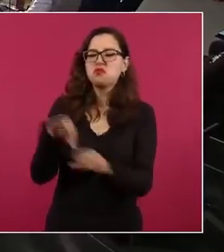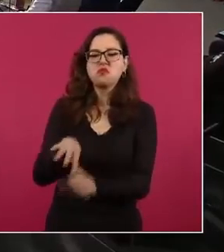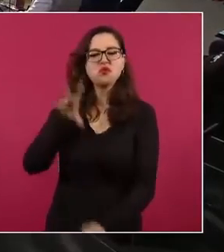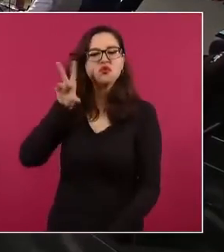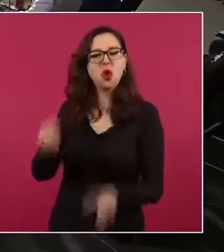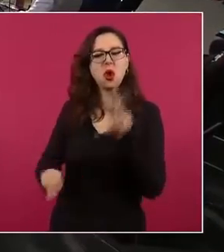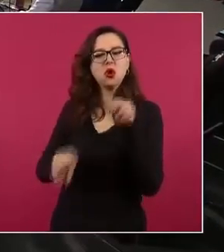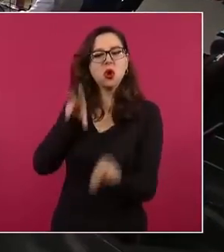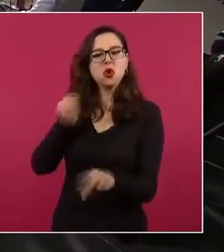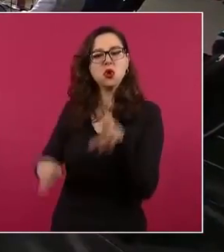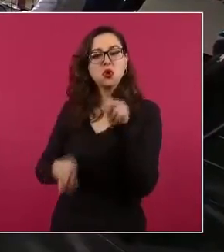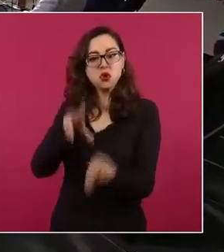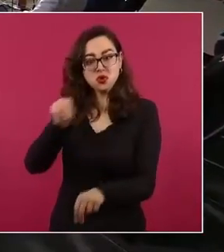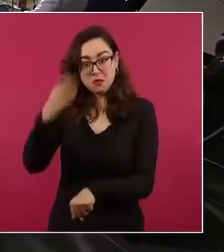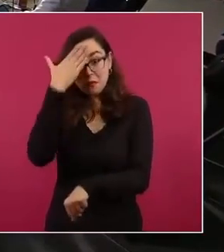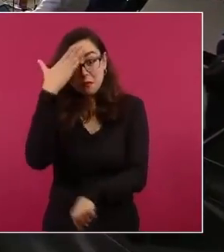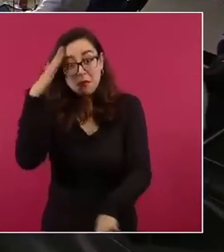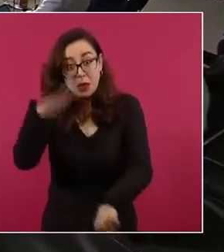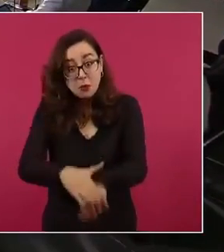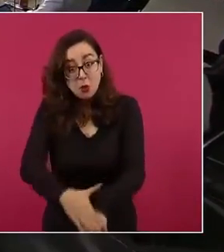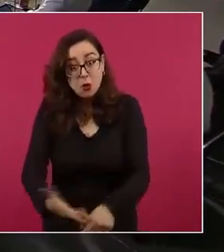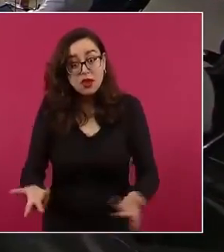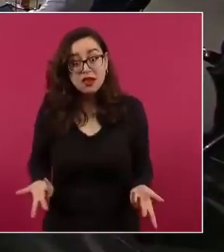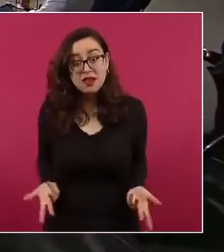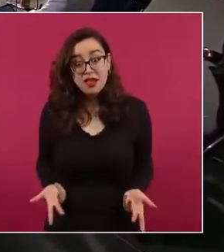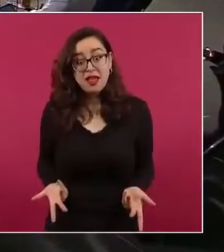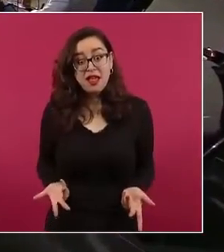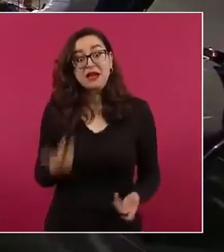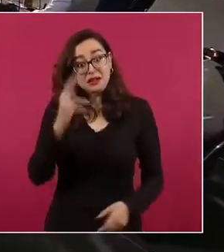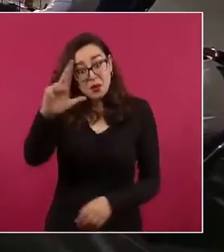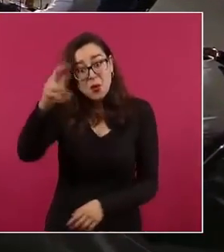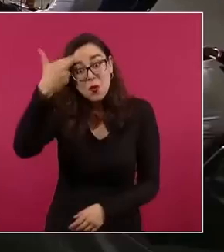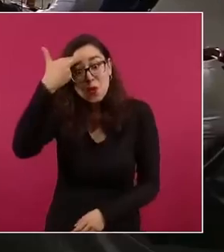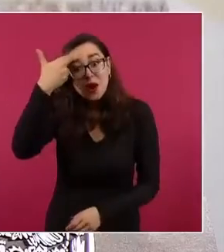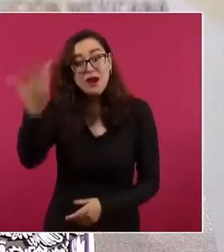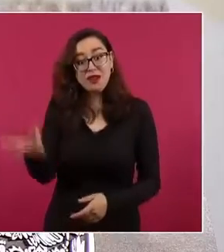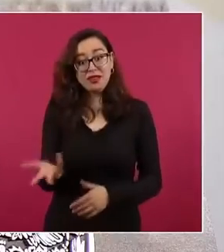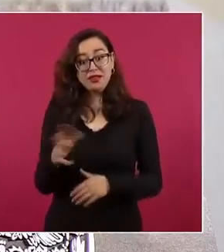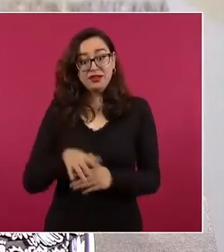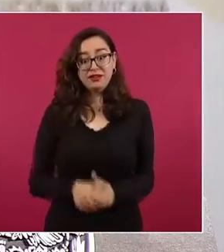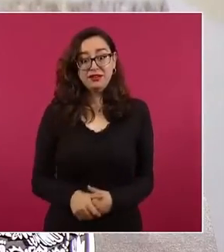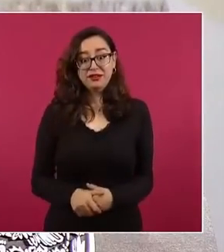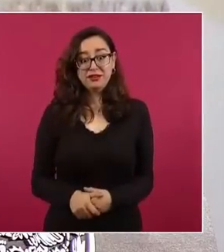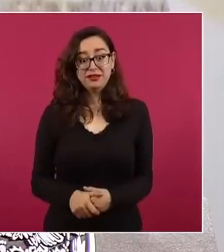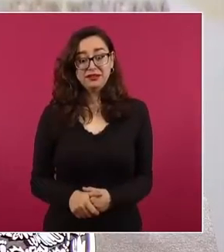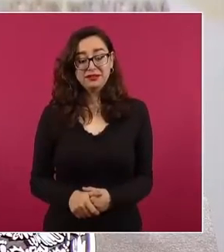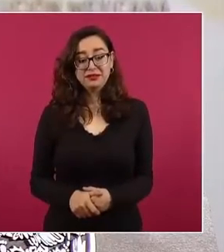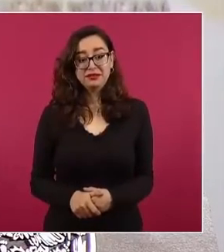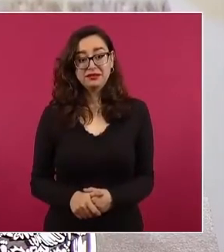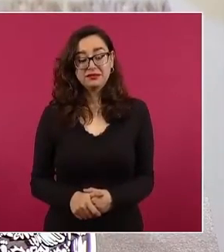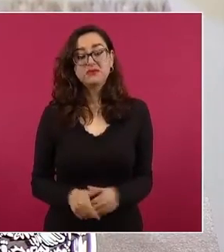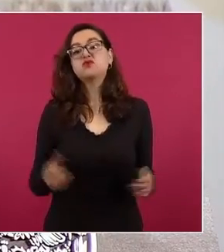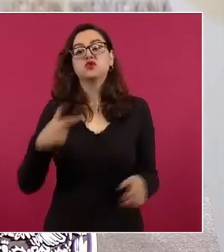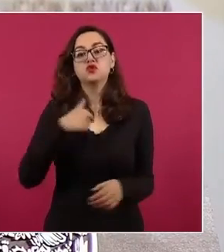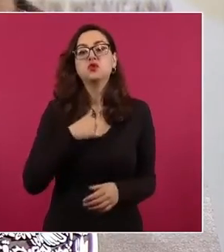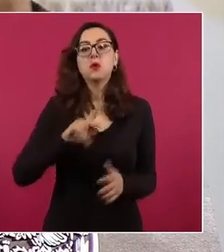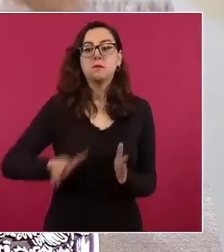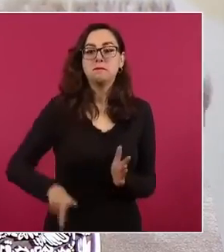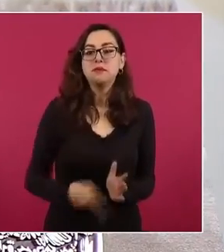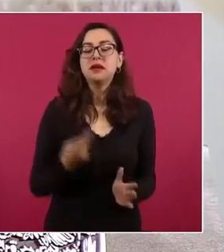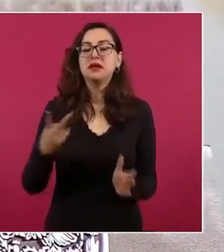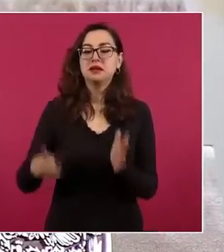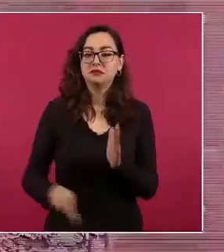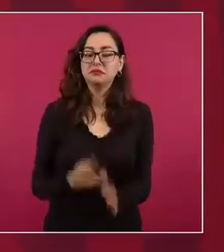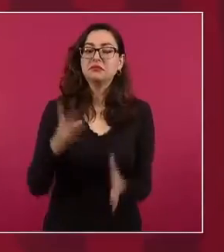Y esto lo tengo que estar refrescando, porque